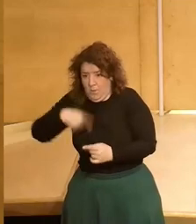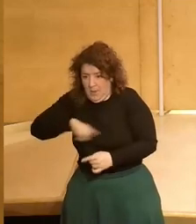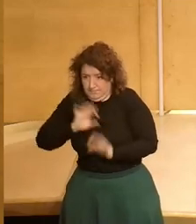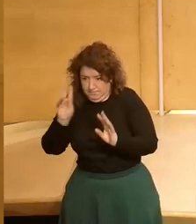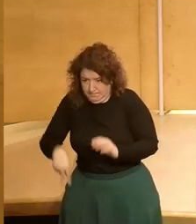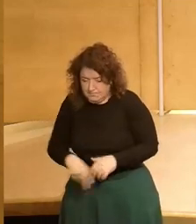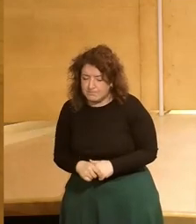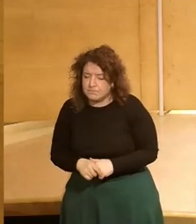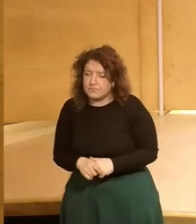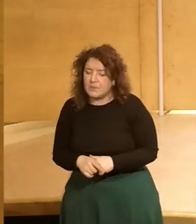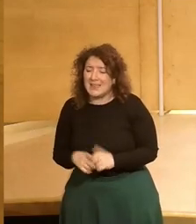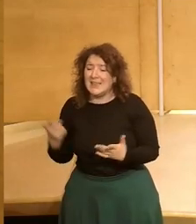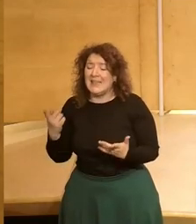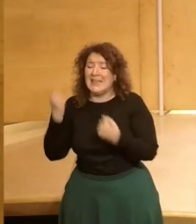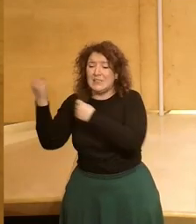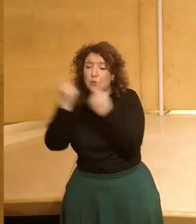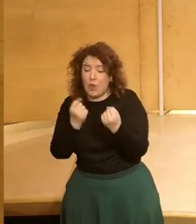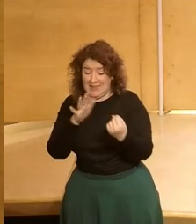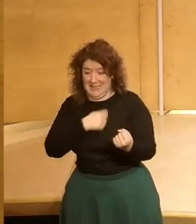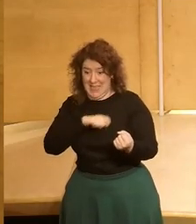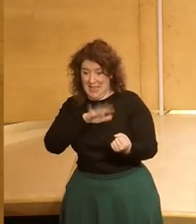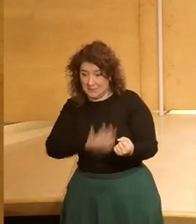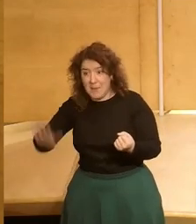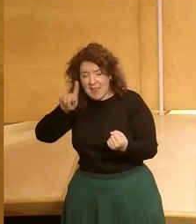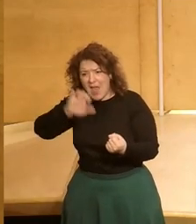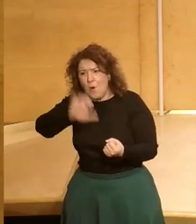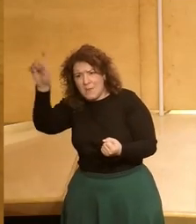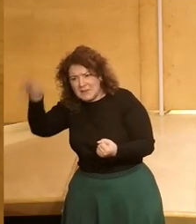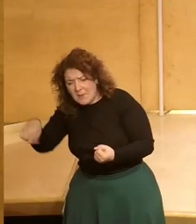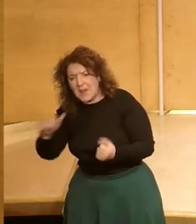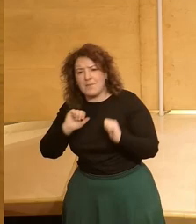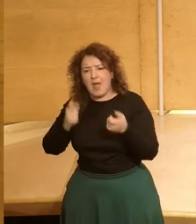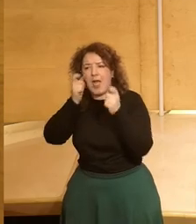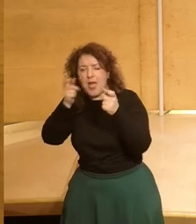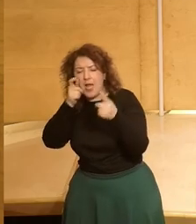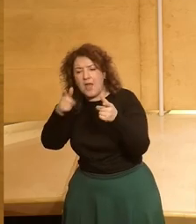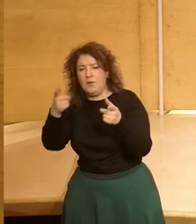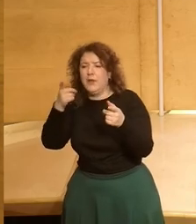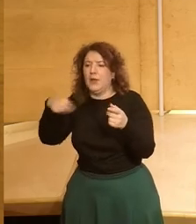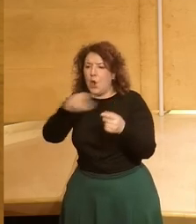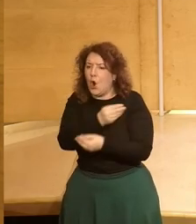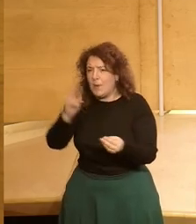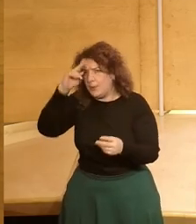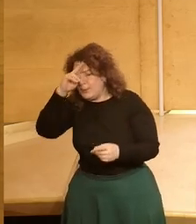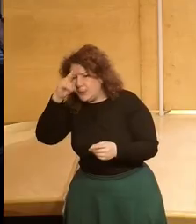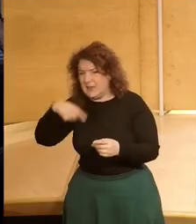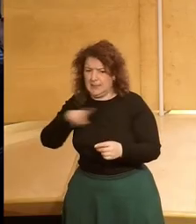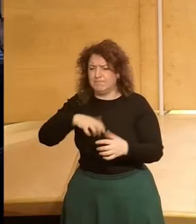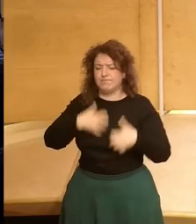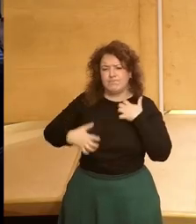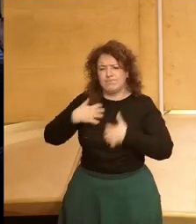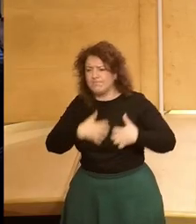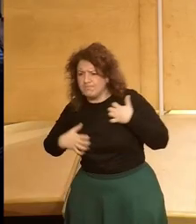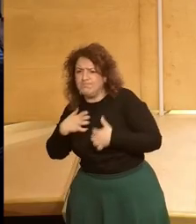instituciones nacionales y europeas hay una mayor sensibilidad cada vez con estas preocupaciones jóvenes y con ese malestar juvenil